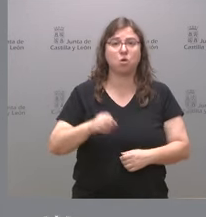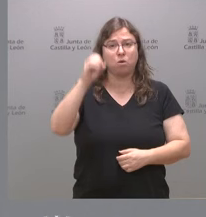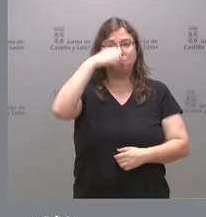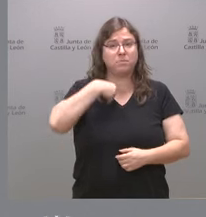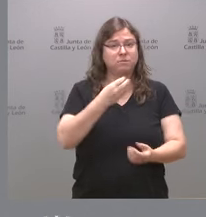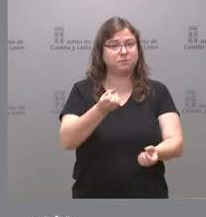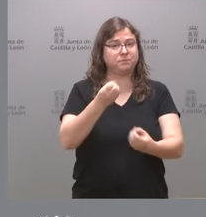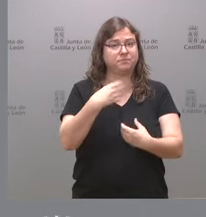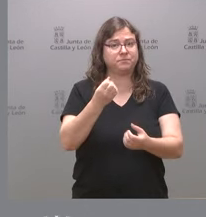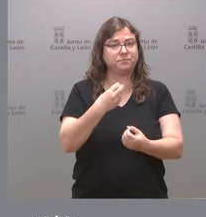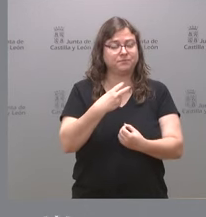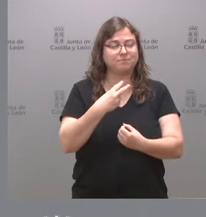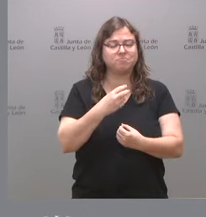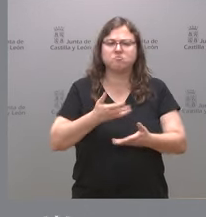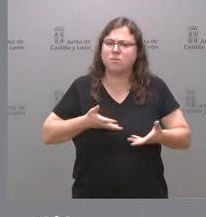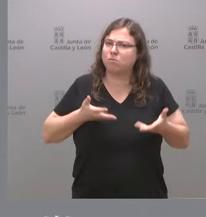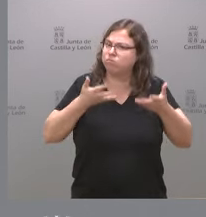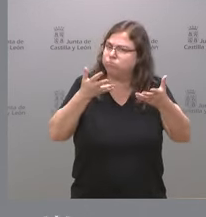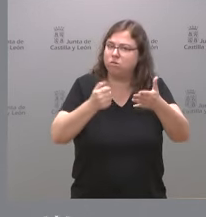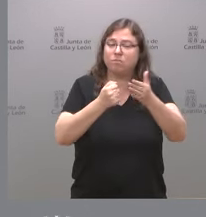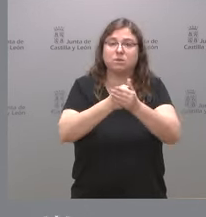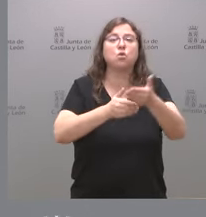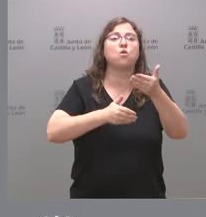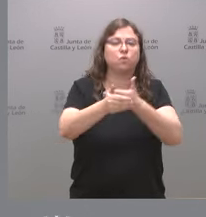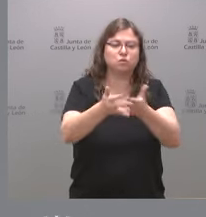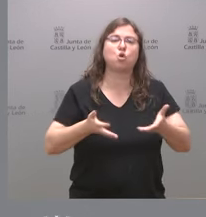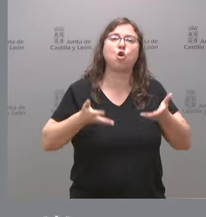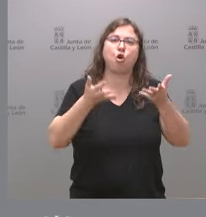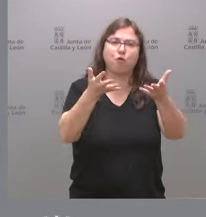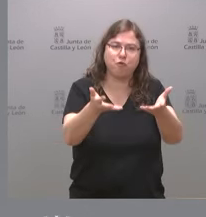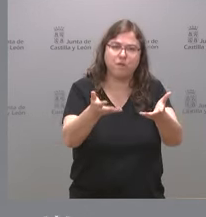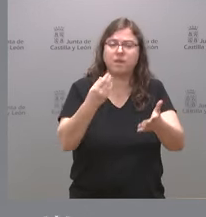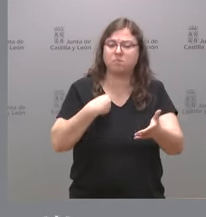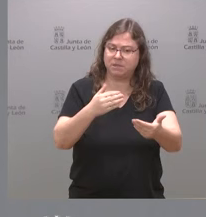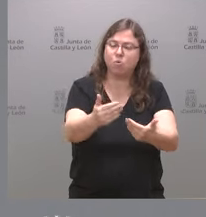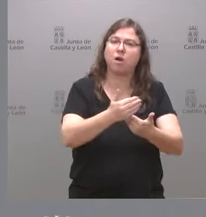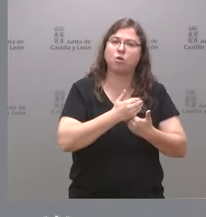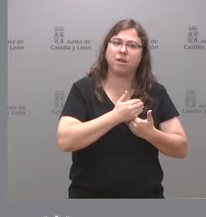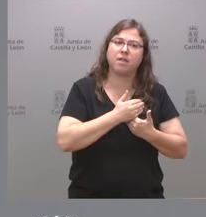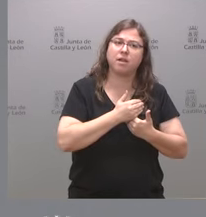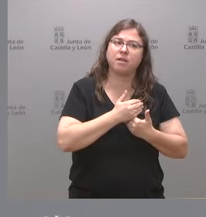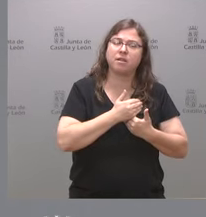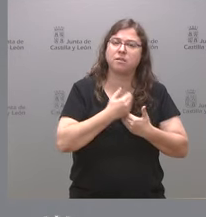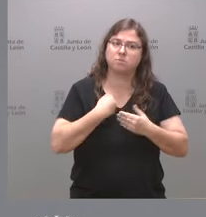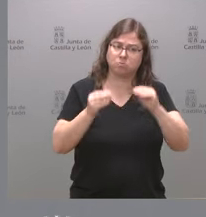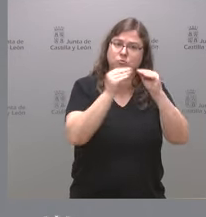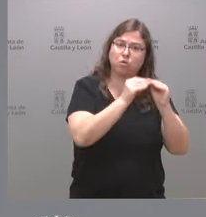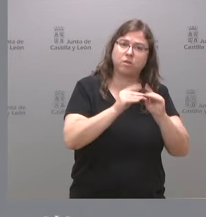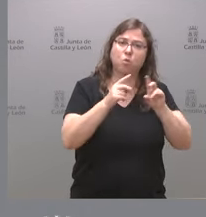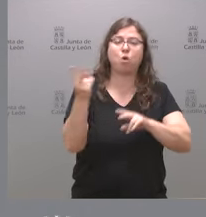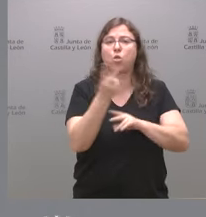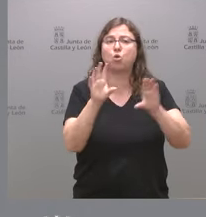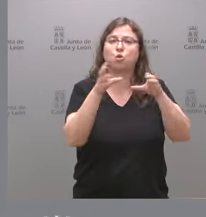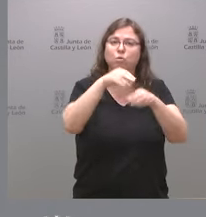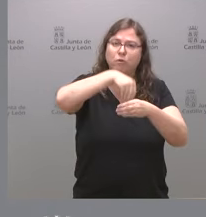que nos traslada de máxima disposición y que en el futuro van a seguir ofreciendo esta misma acogida es compartida por los dos